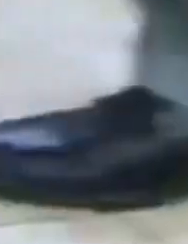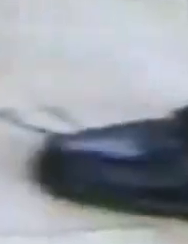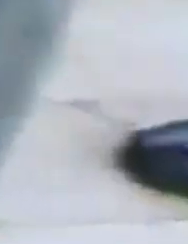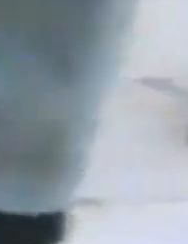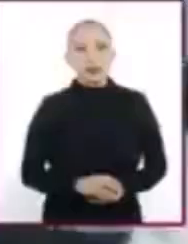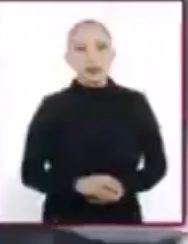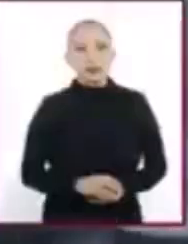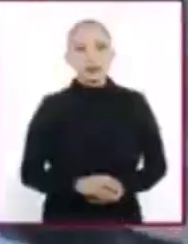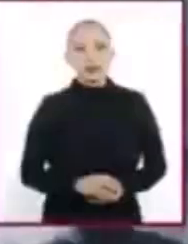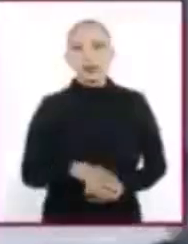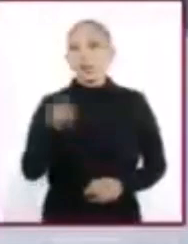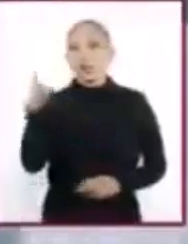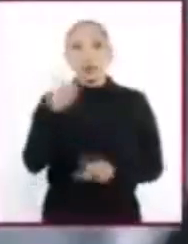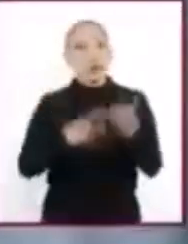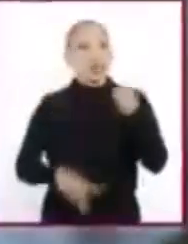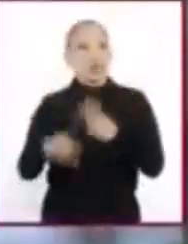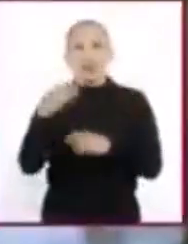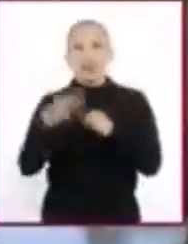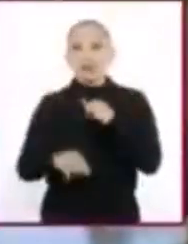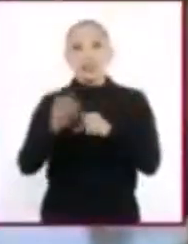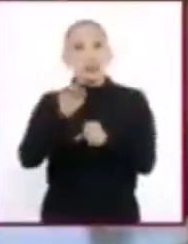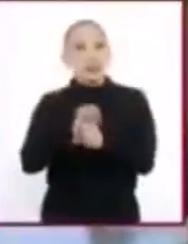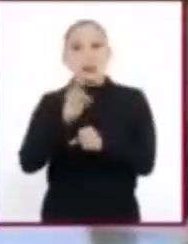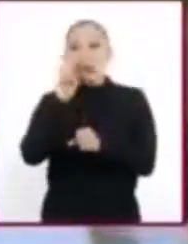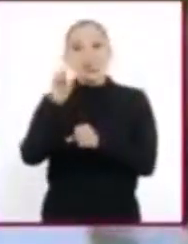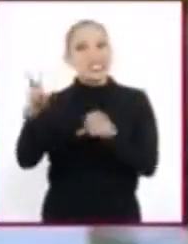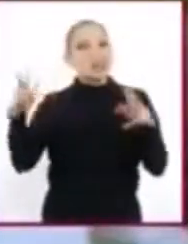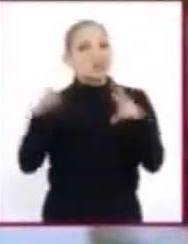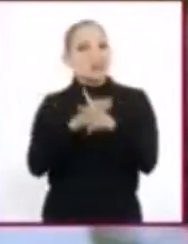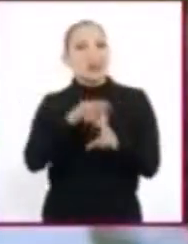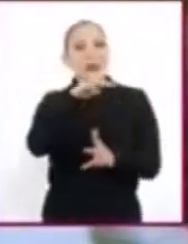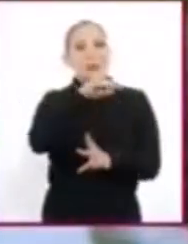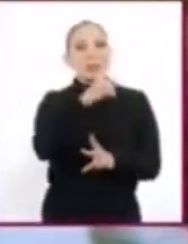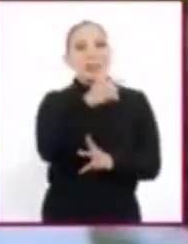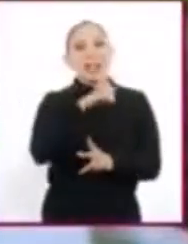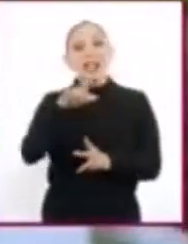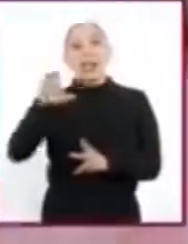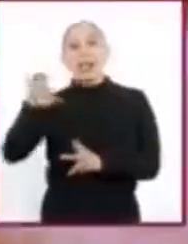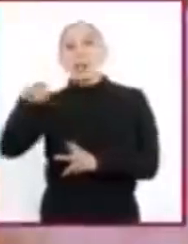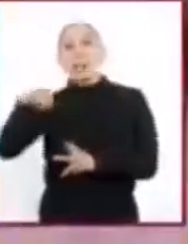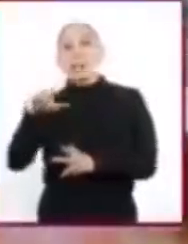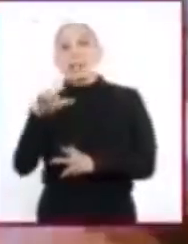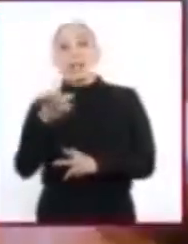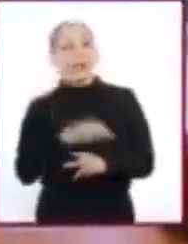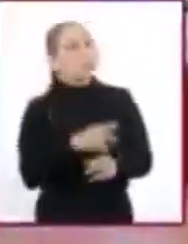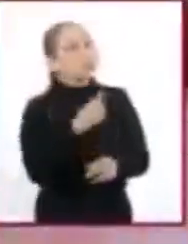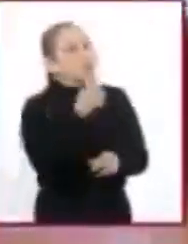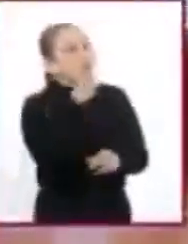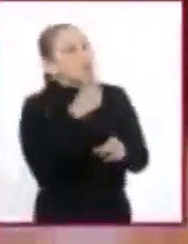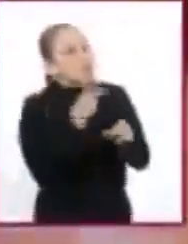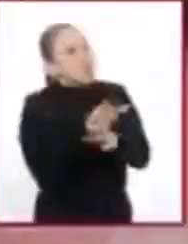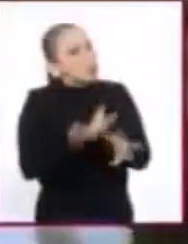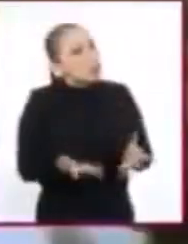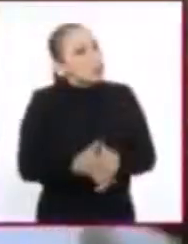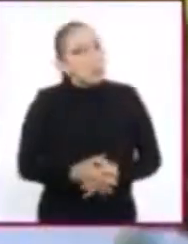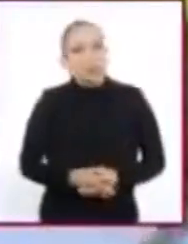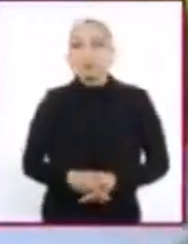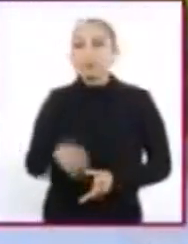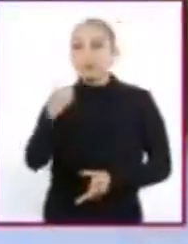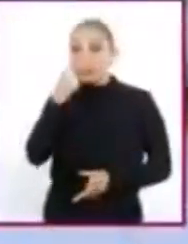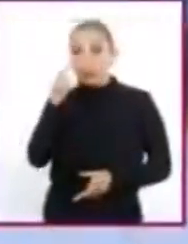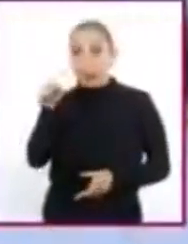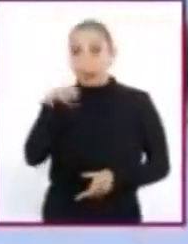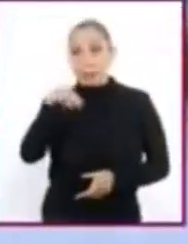Como no viniste el fin de semana, no pudiste ver la pelea entre Miguel y Emilio. Bueno, pero cuéntame, ¿qué pasó? Pues